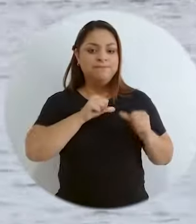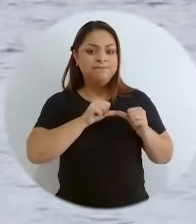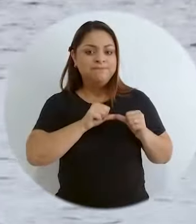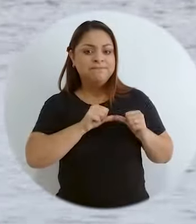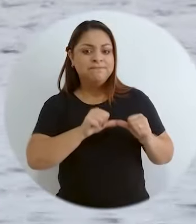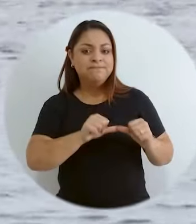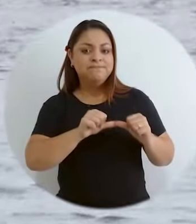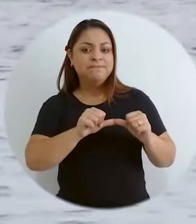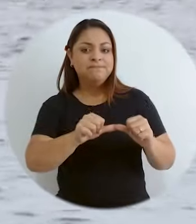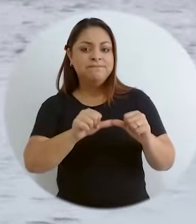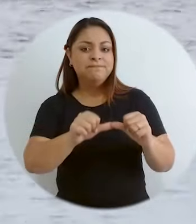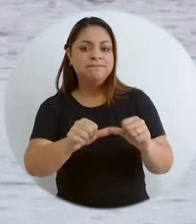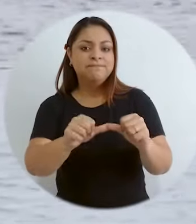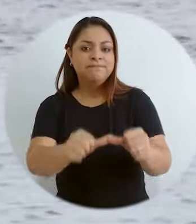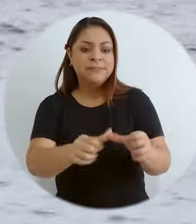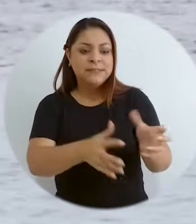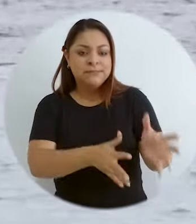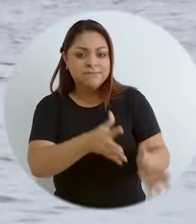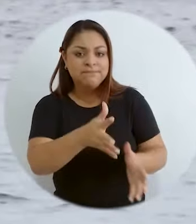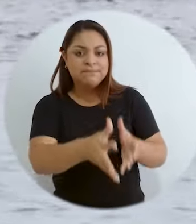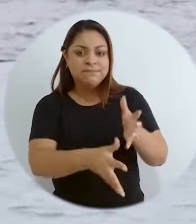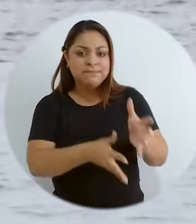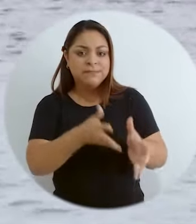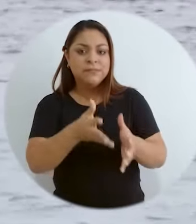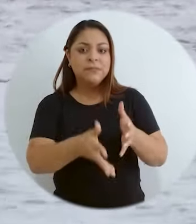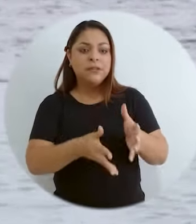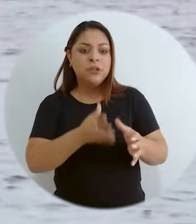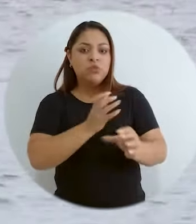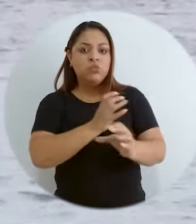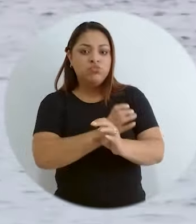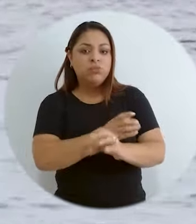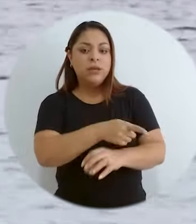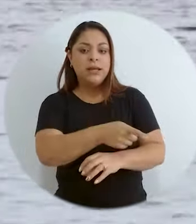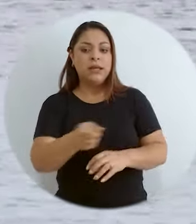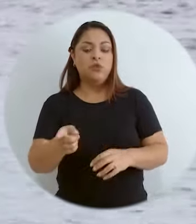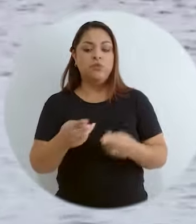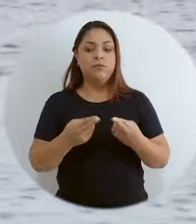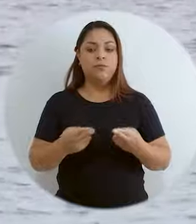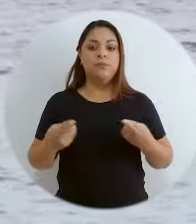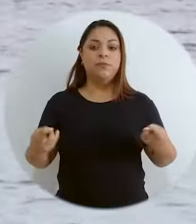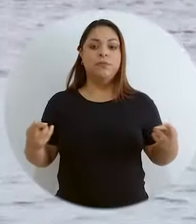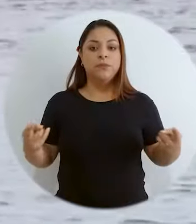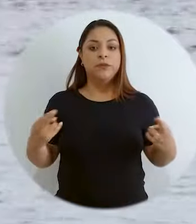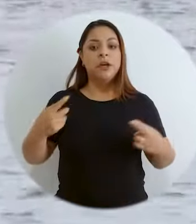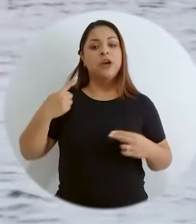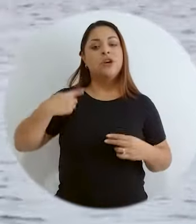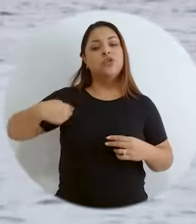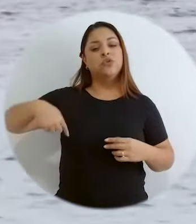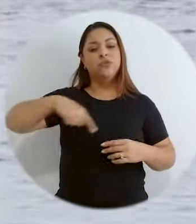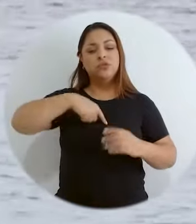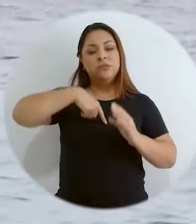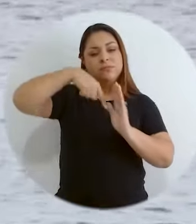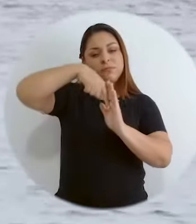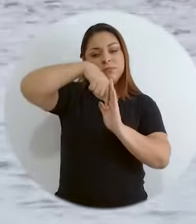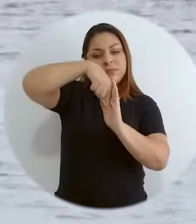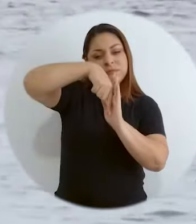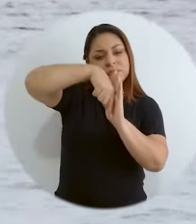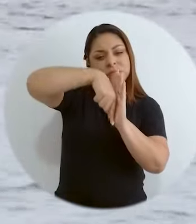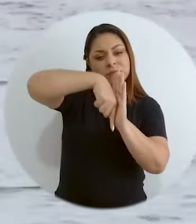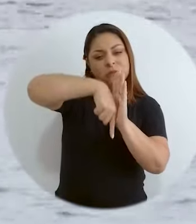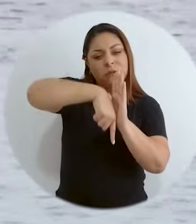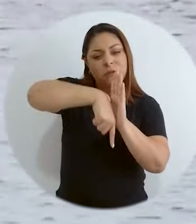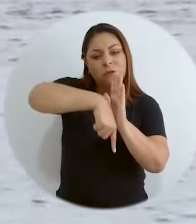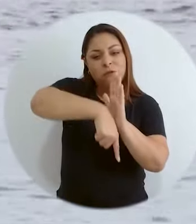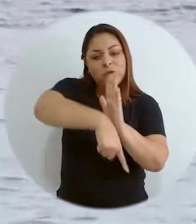mantener o al menos darle un respiro a estos recursos. Nos estamos yendo más abajo, más